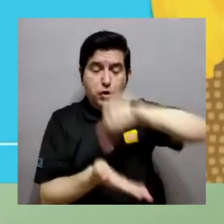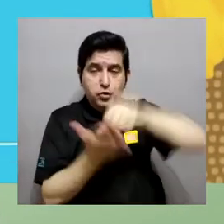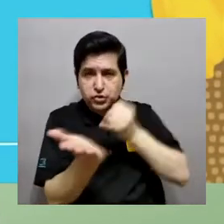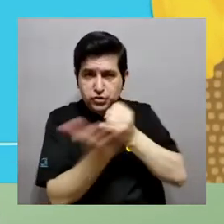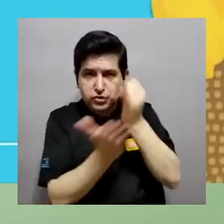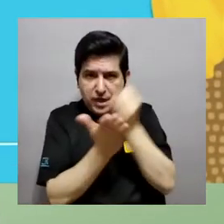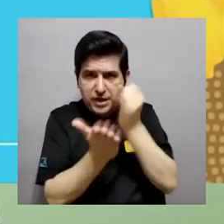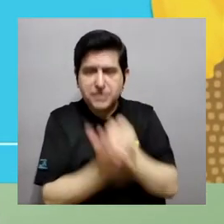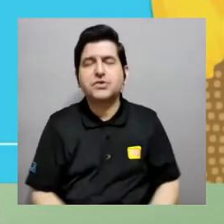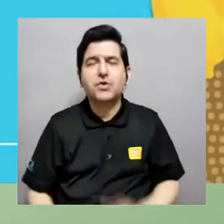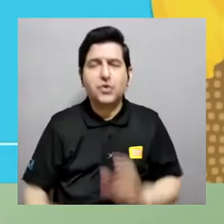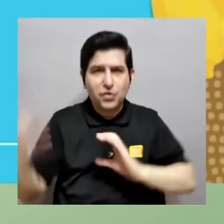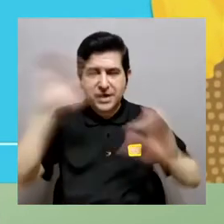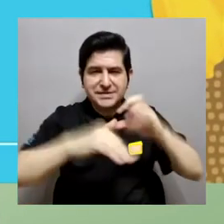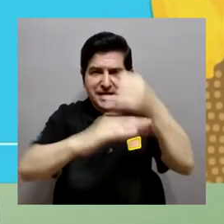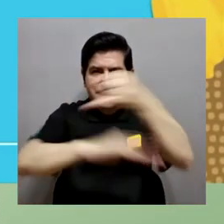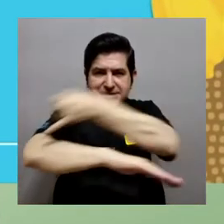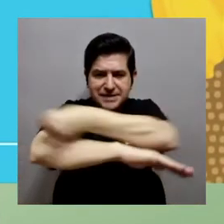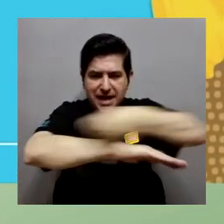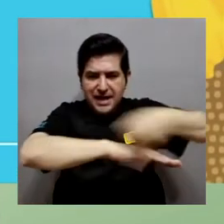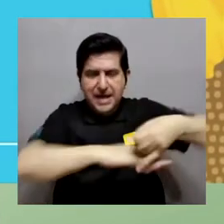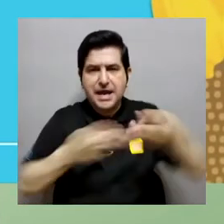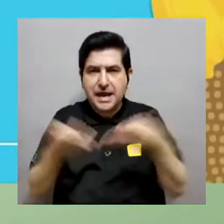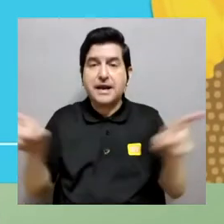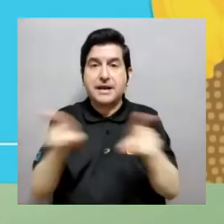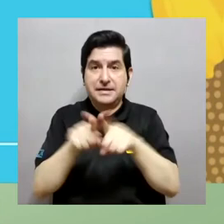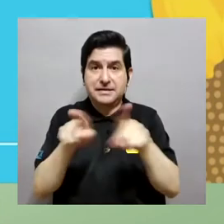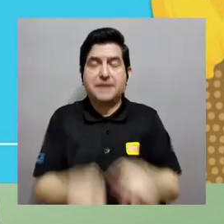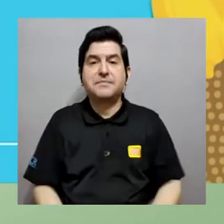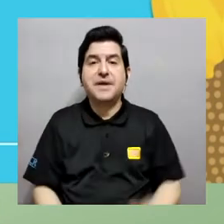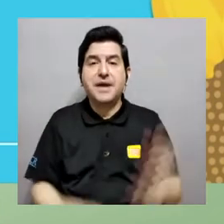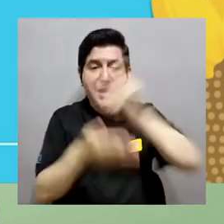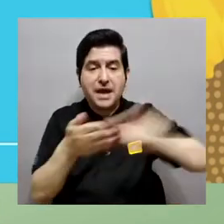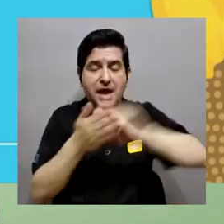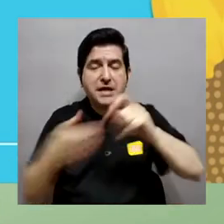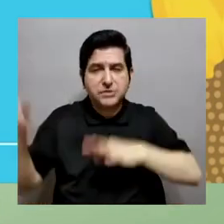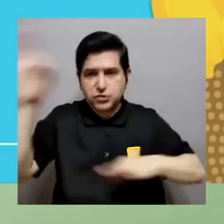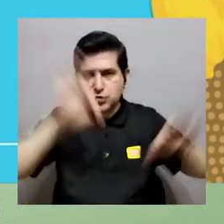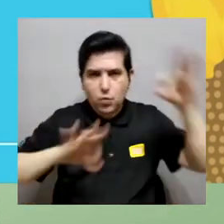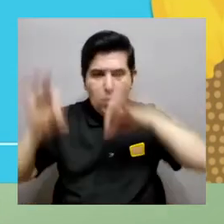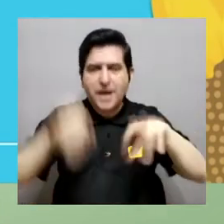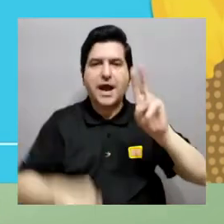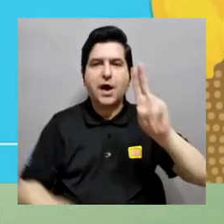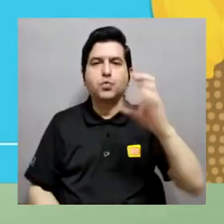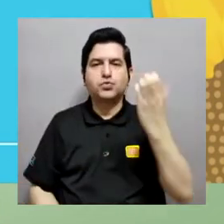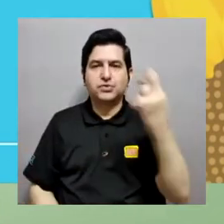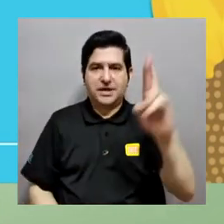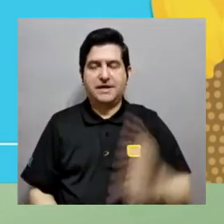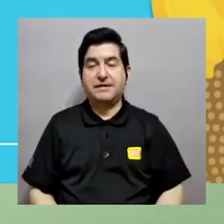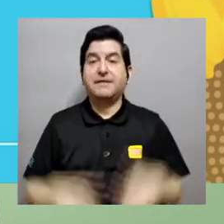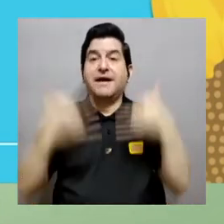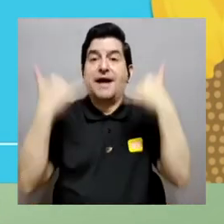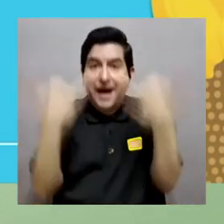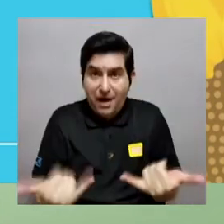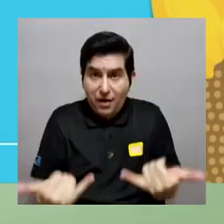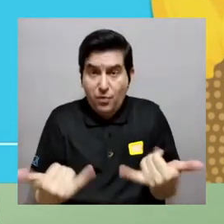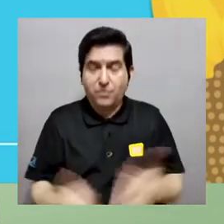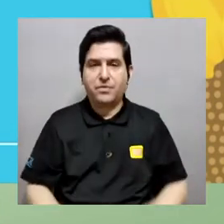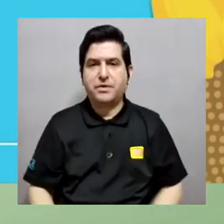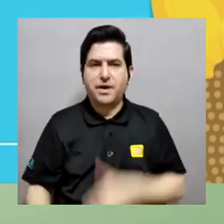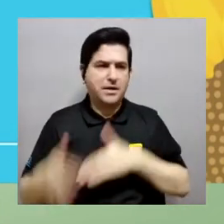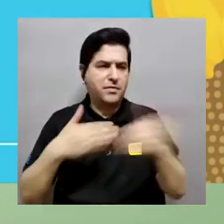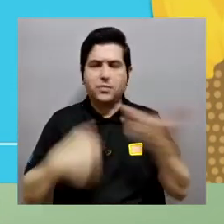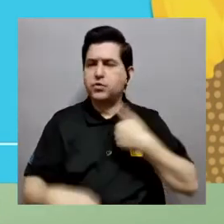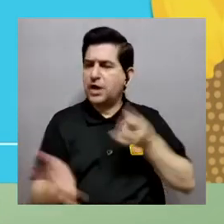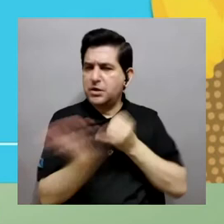la pantalla. Como dijeron, yo trabajo para el Centro de Investigación en Ciencia e Ingeniería de Materiales y al mismo tiempo también trabajo para la Escuela